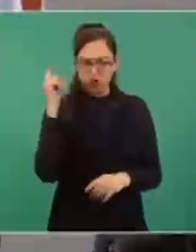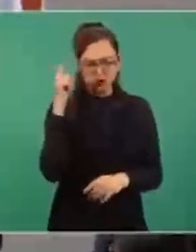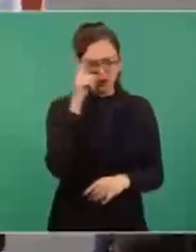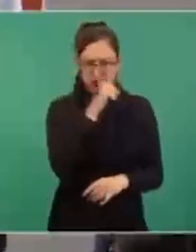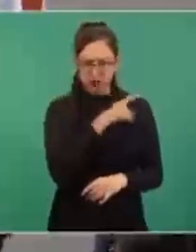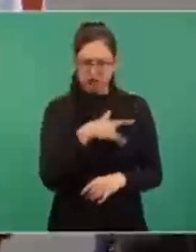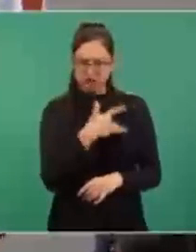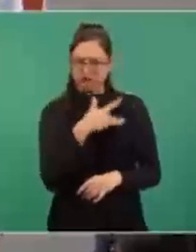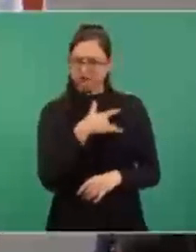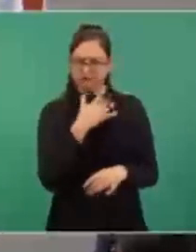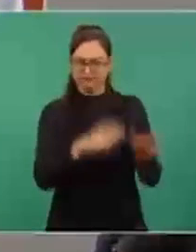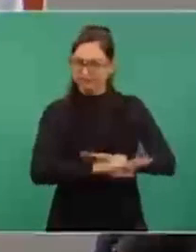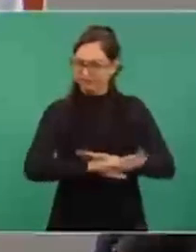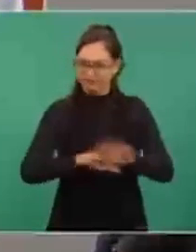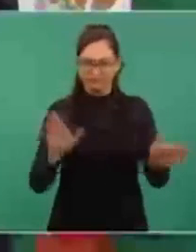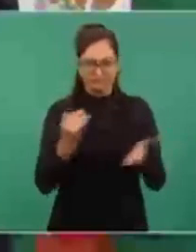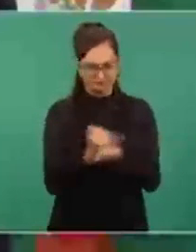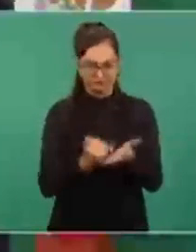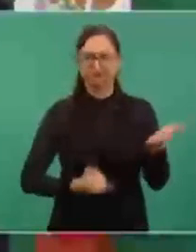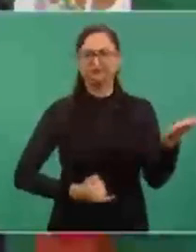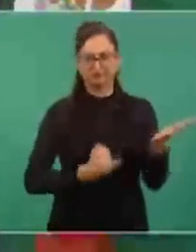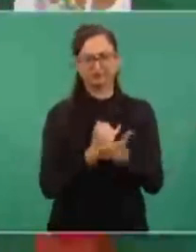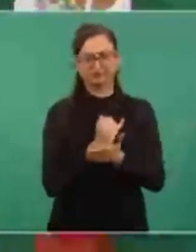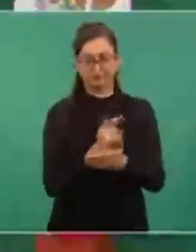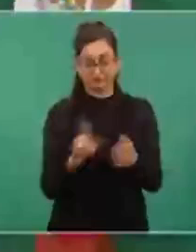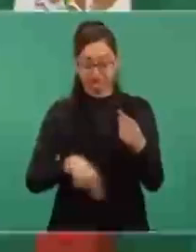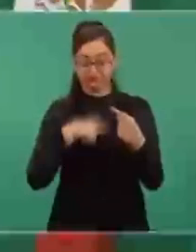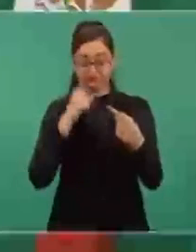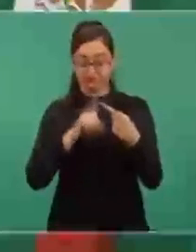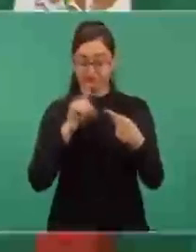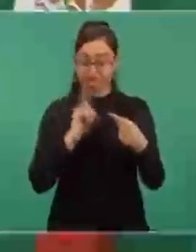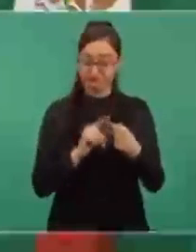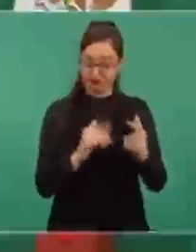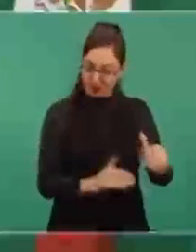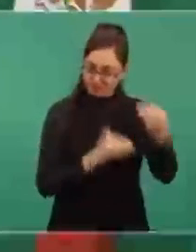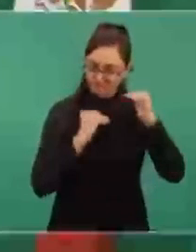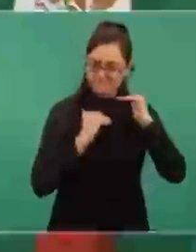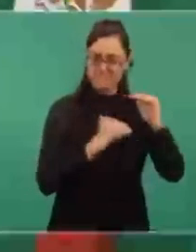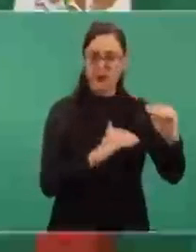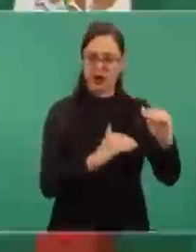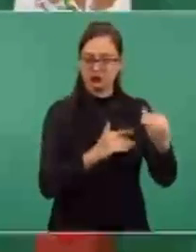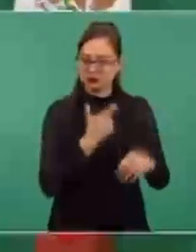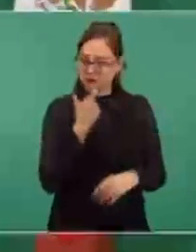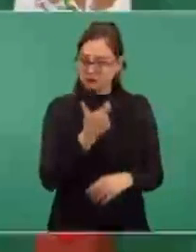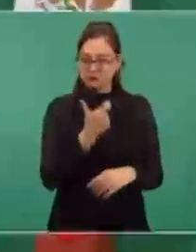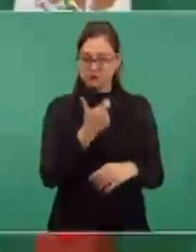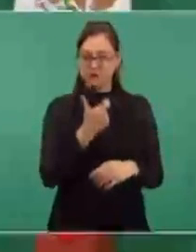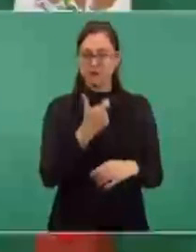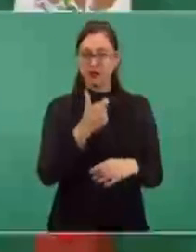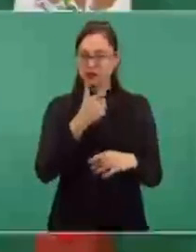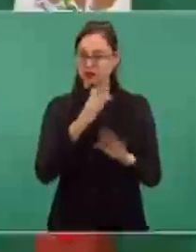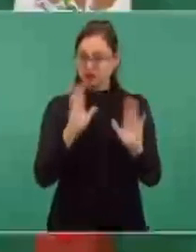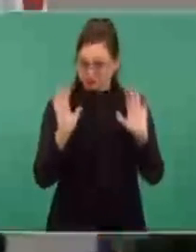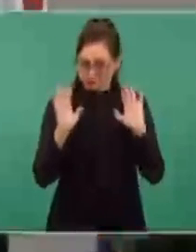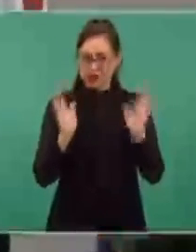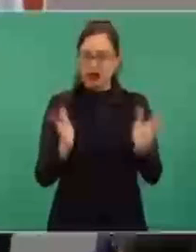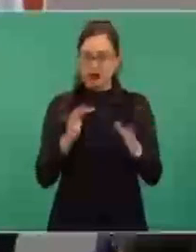eso se tomaron dos medidas, lo del precio máximo, que aprovecho también para